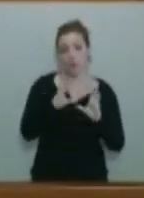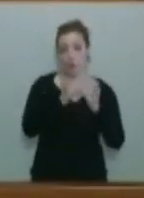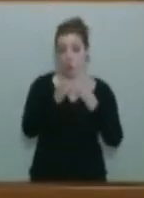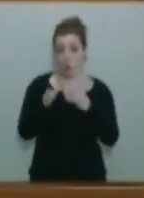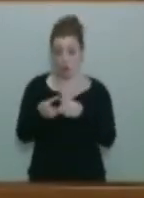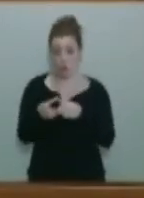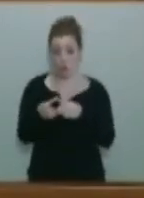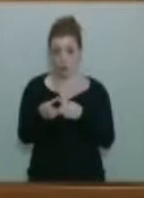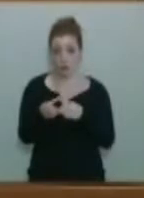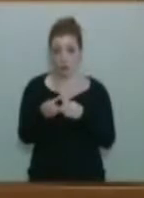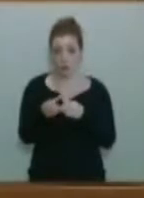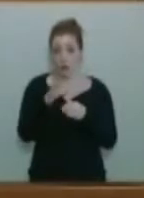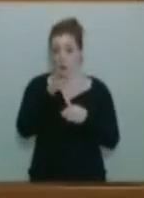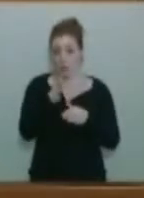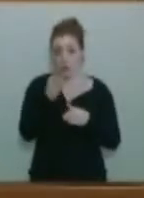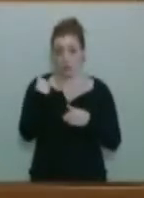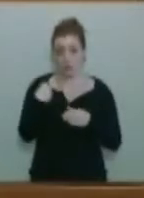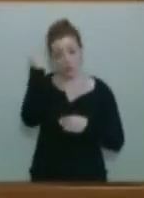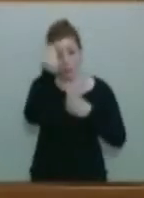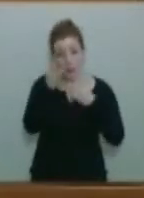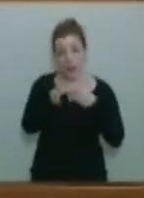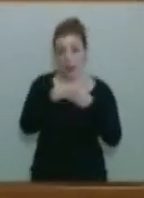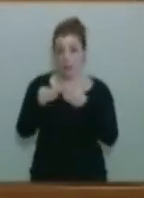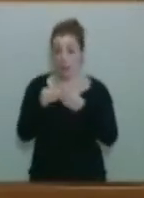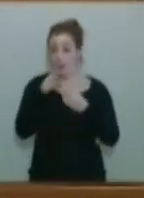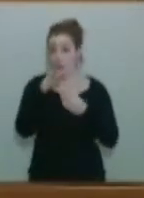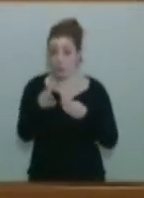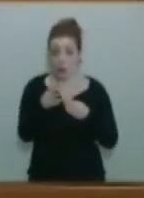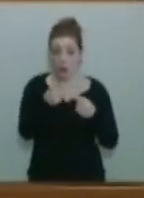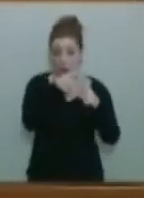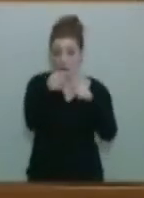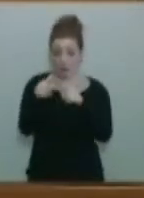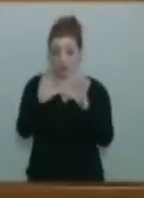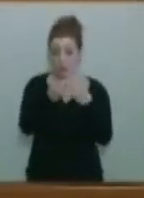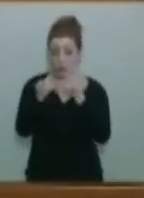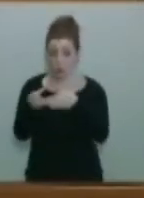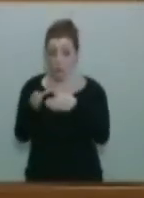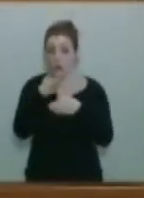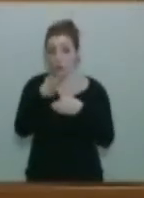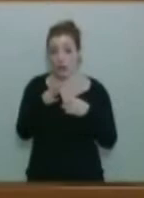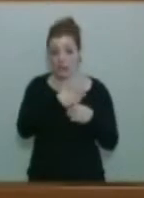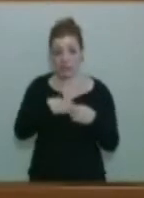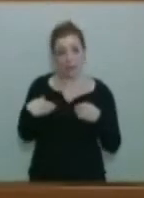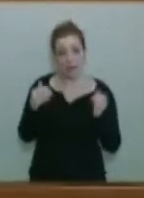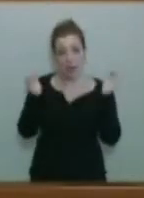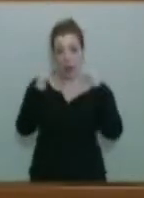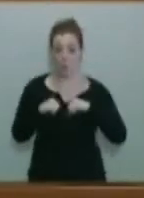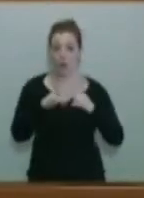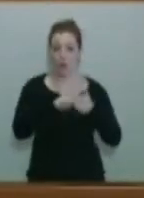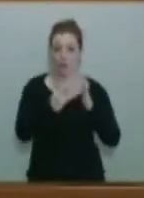el planteamiento de las enmiendas, la contribución de los distintos grupos a la conformación de este proyecto de ley.